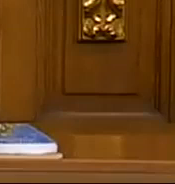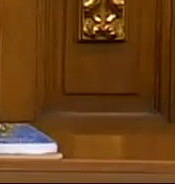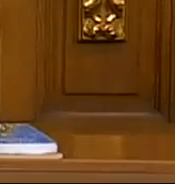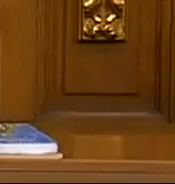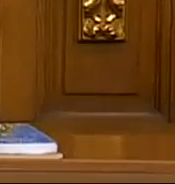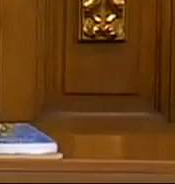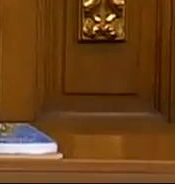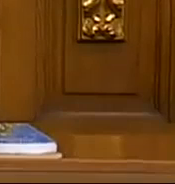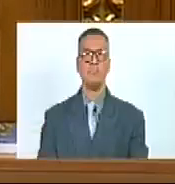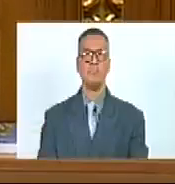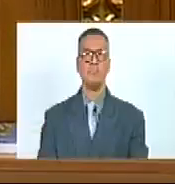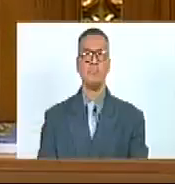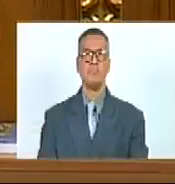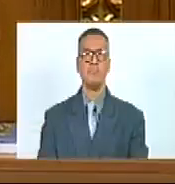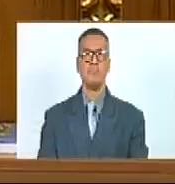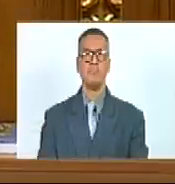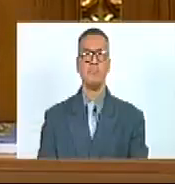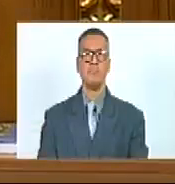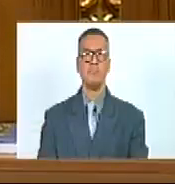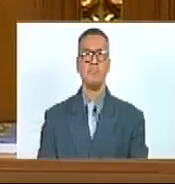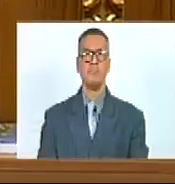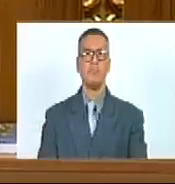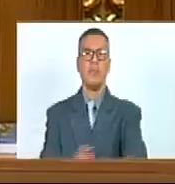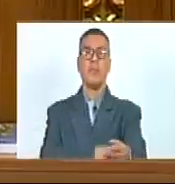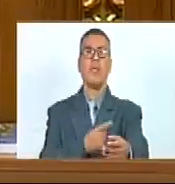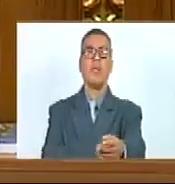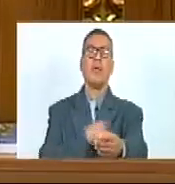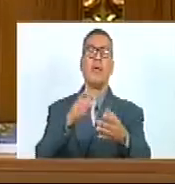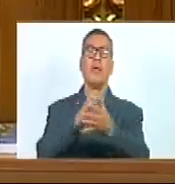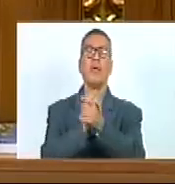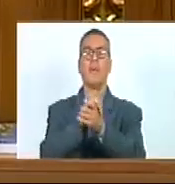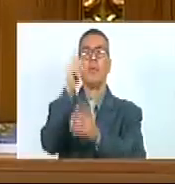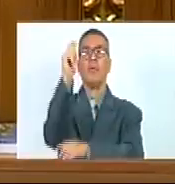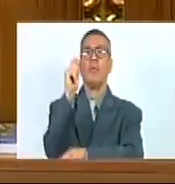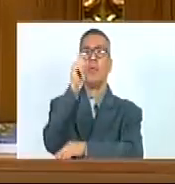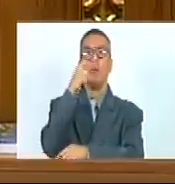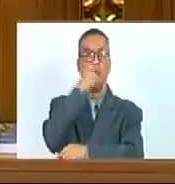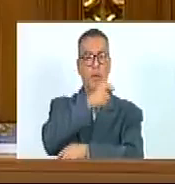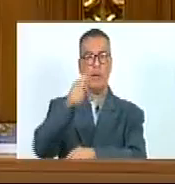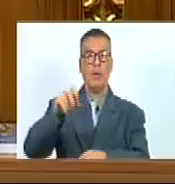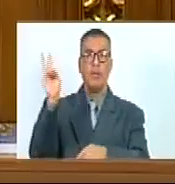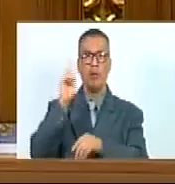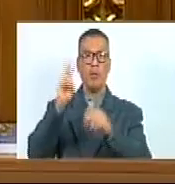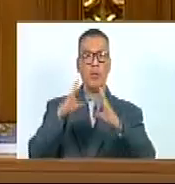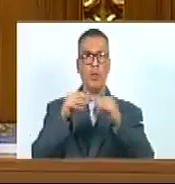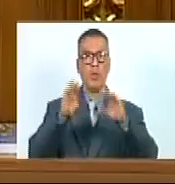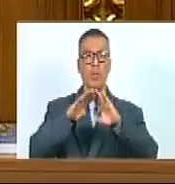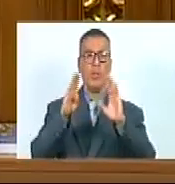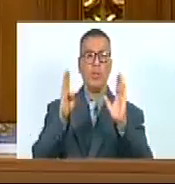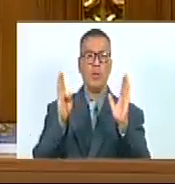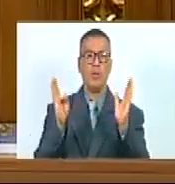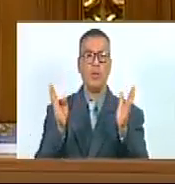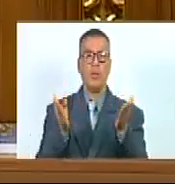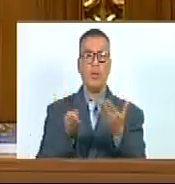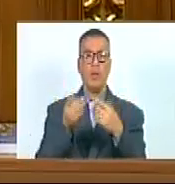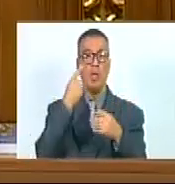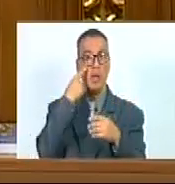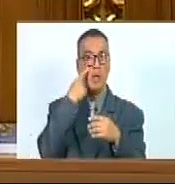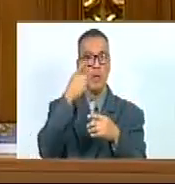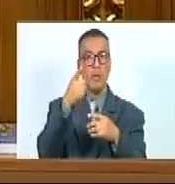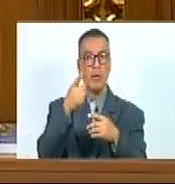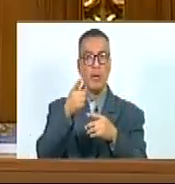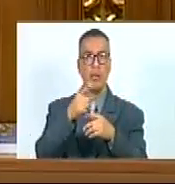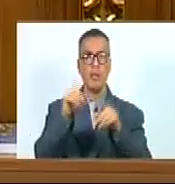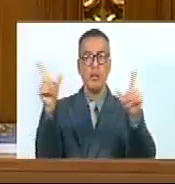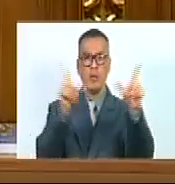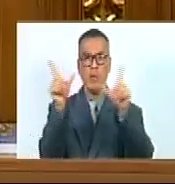Hermanas y hermanos Colegas parlamentarios Pueblo de Venezuela y el mundo Que nos ve a través